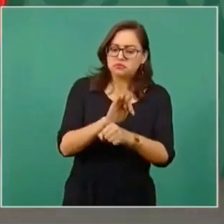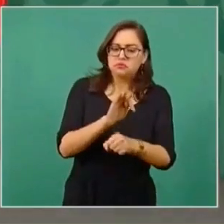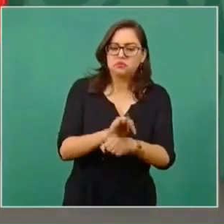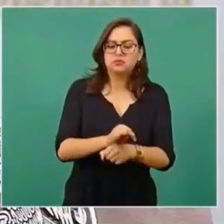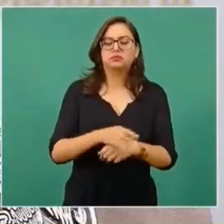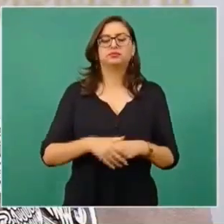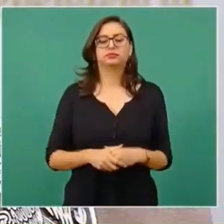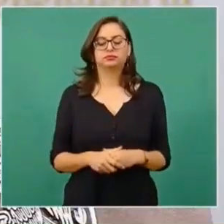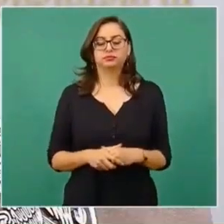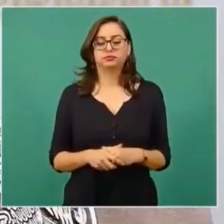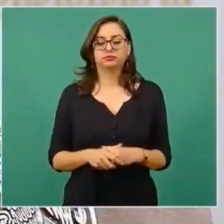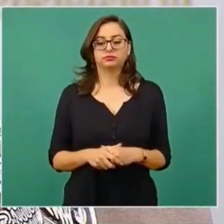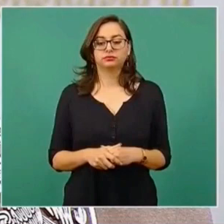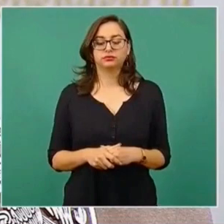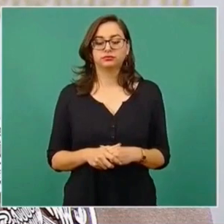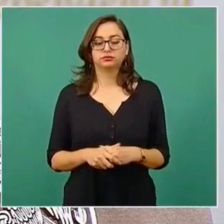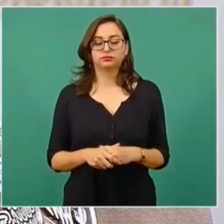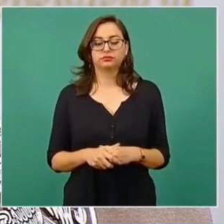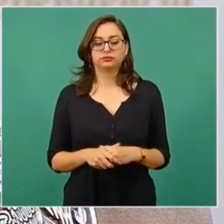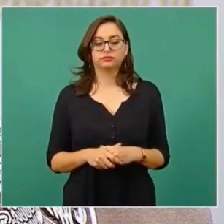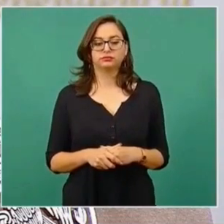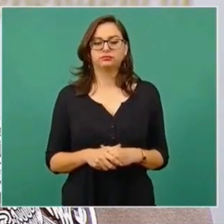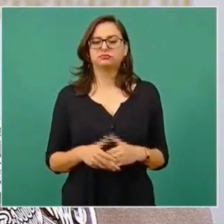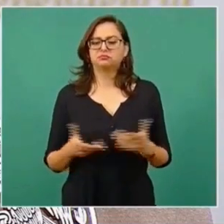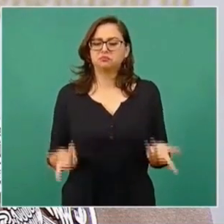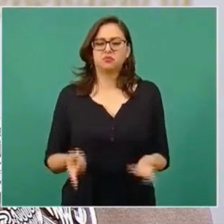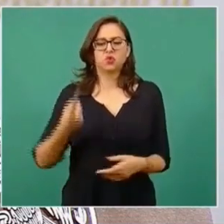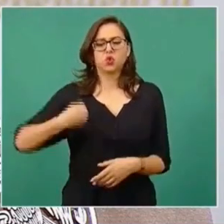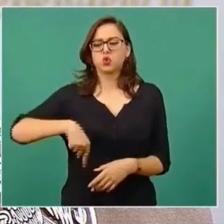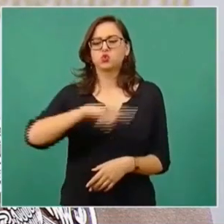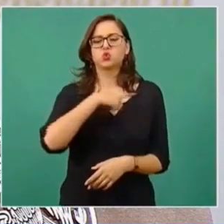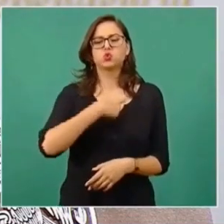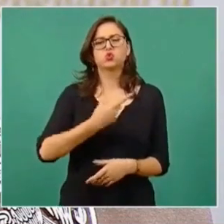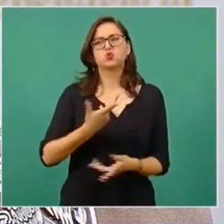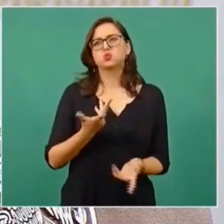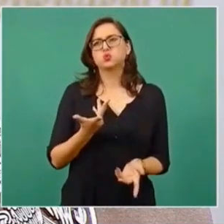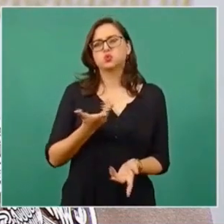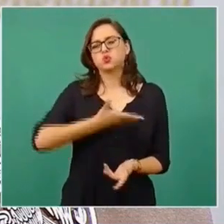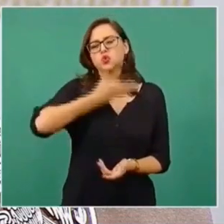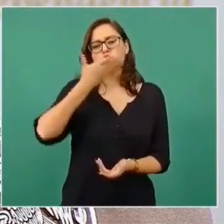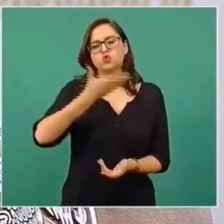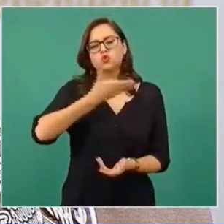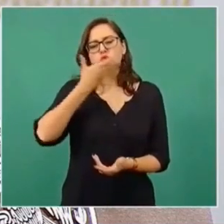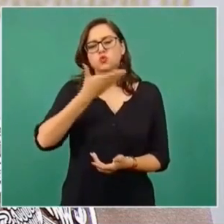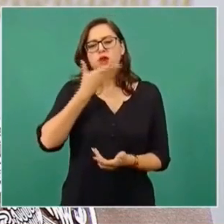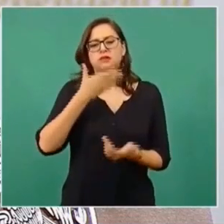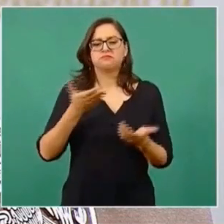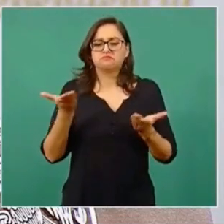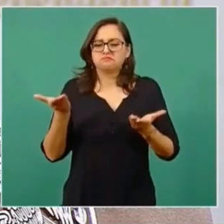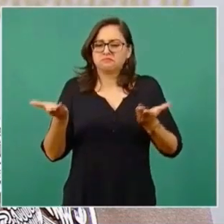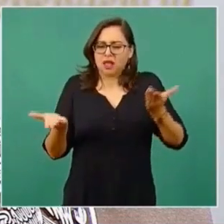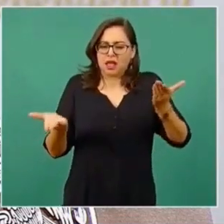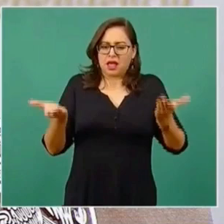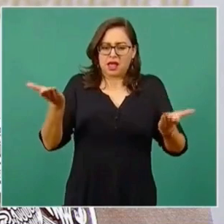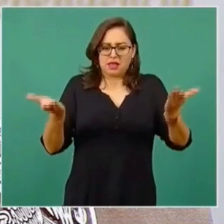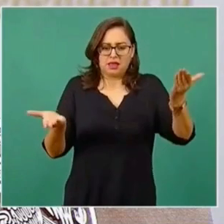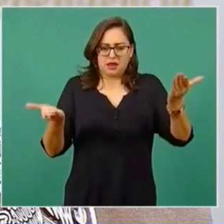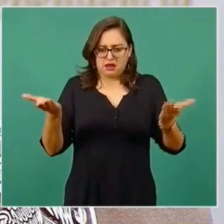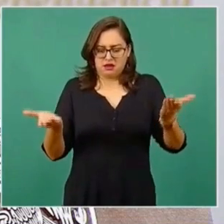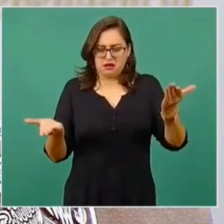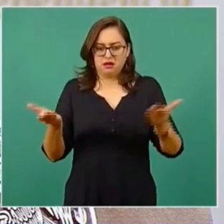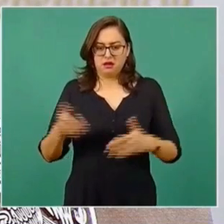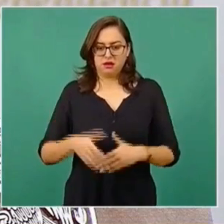siempre buscamos un equilibrio. Cuando